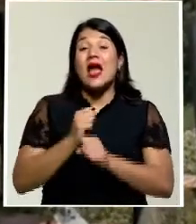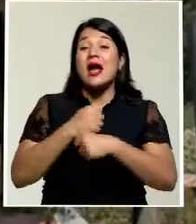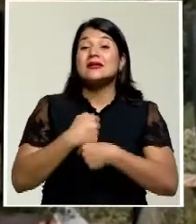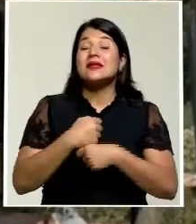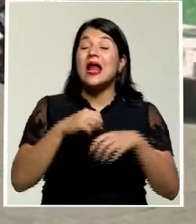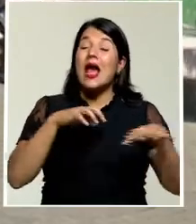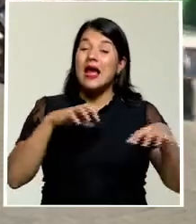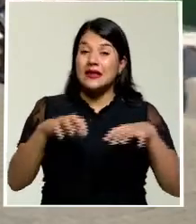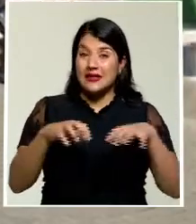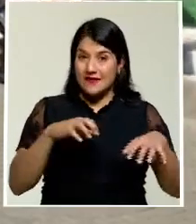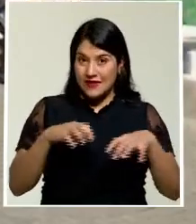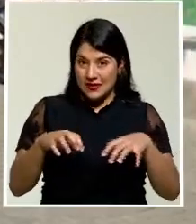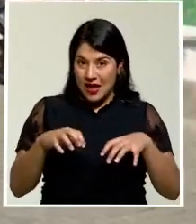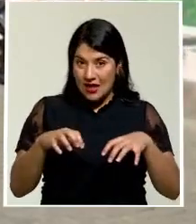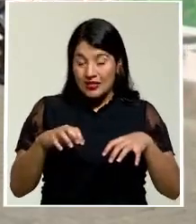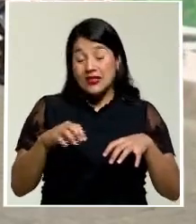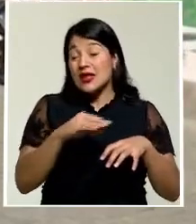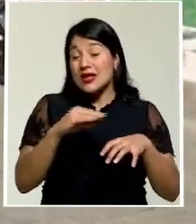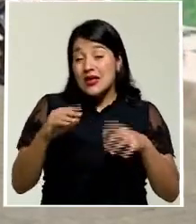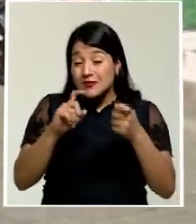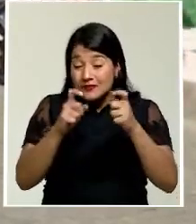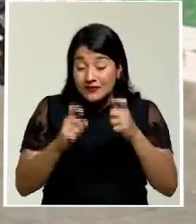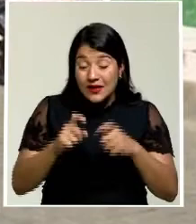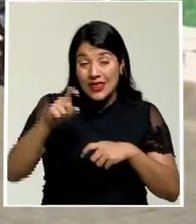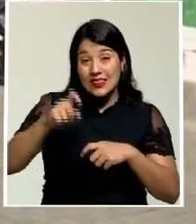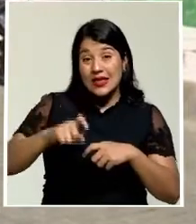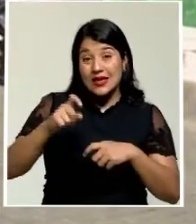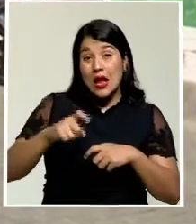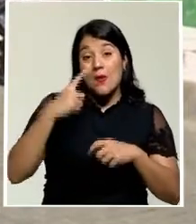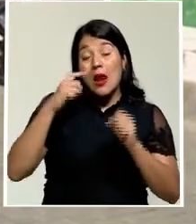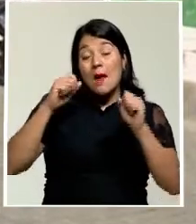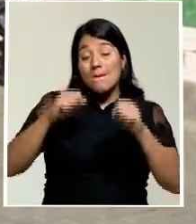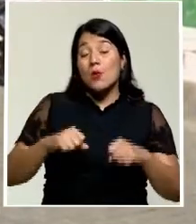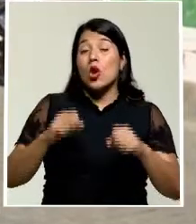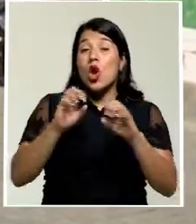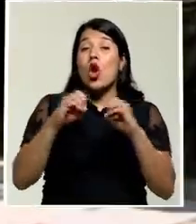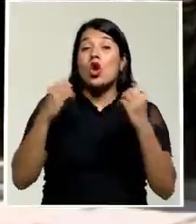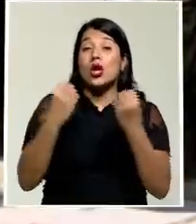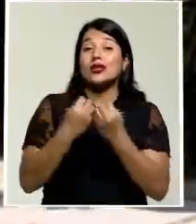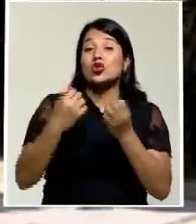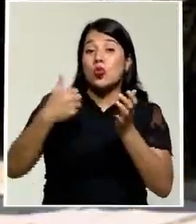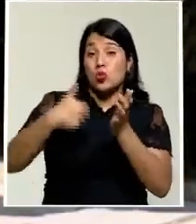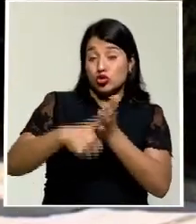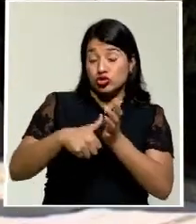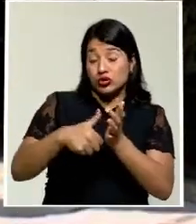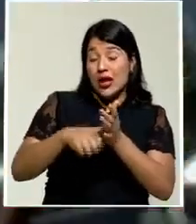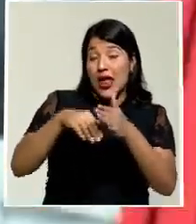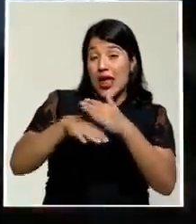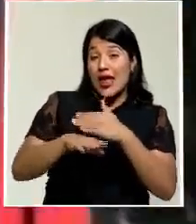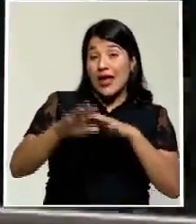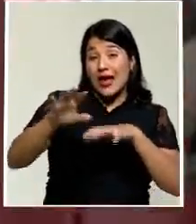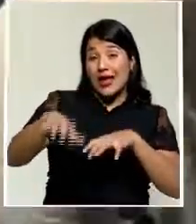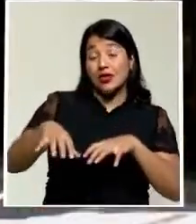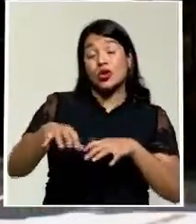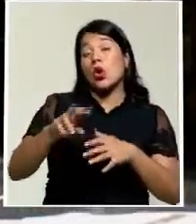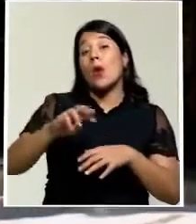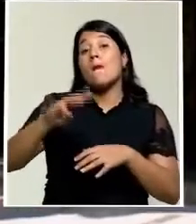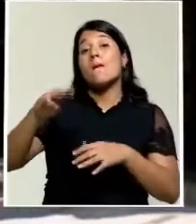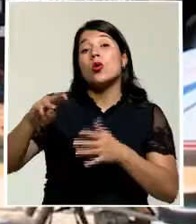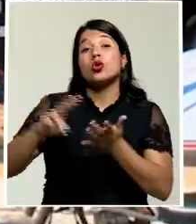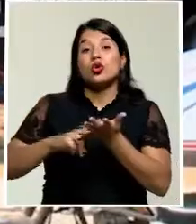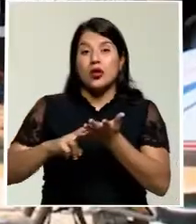preparatorios y ajustes logísticos necesarios para organizar comicios en el nuevo cantón de Monteverde, con ocasión de las elecciones